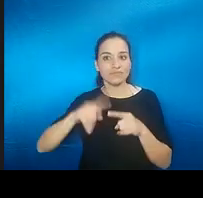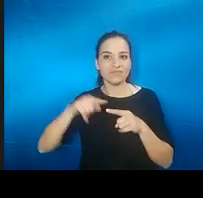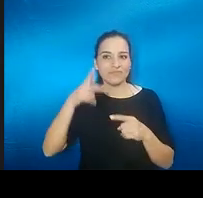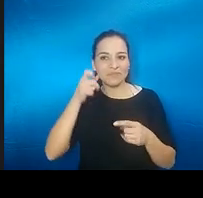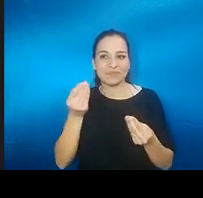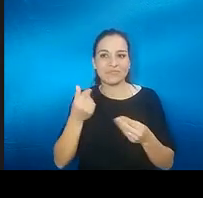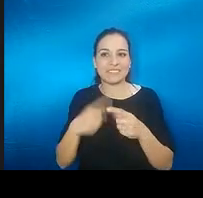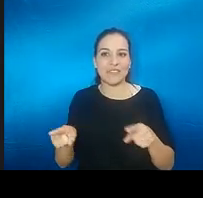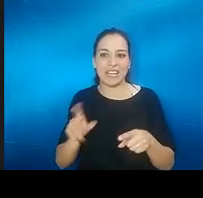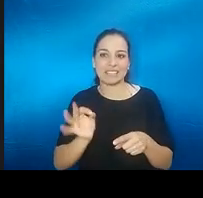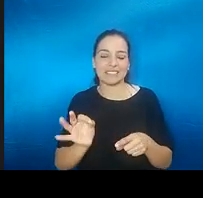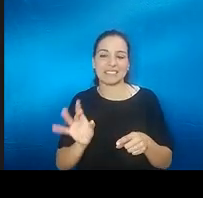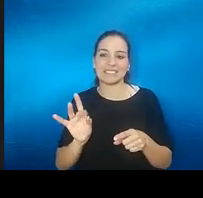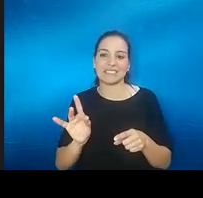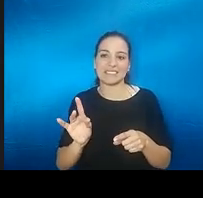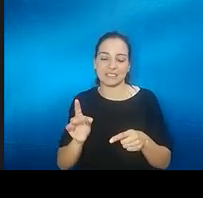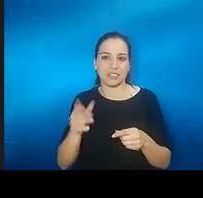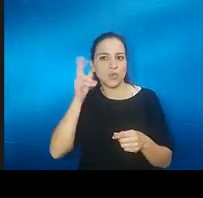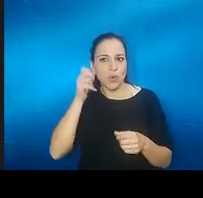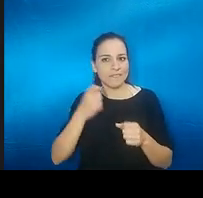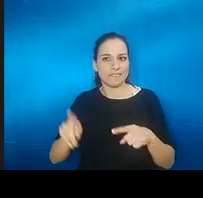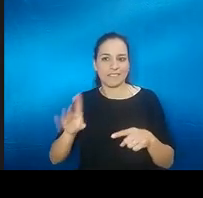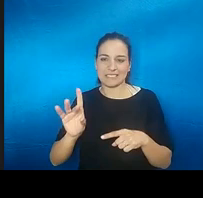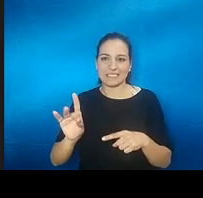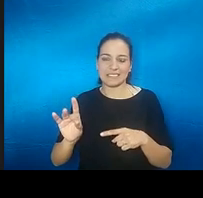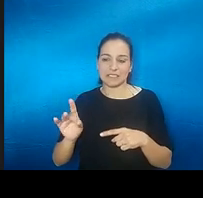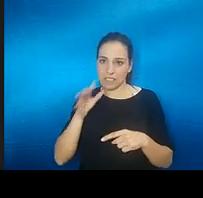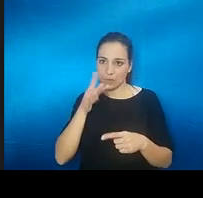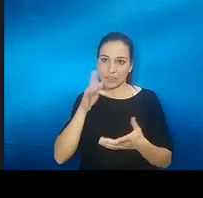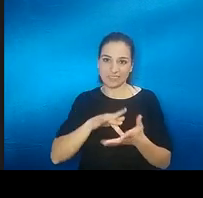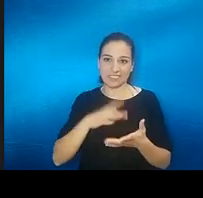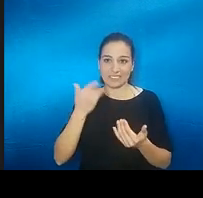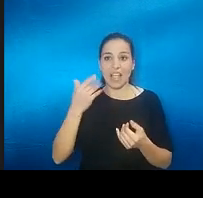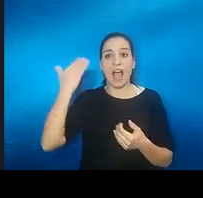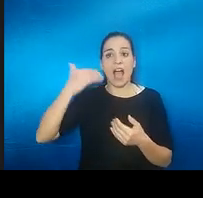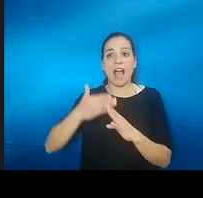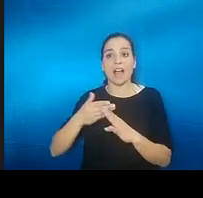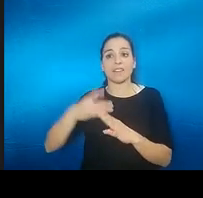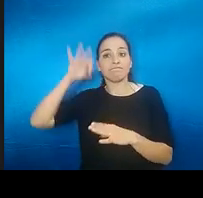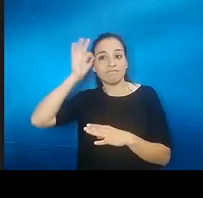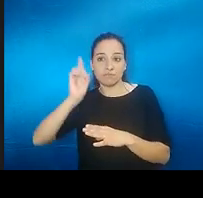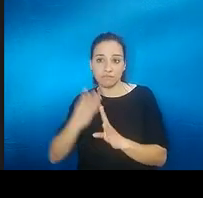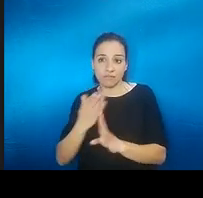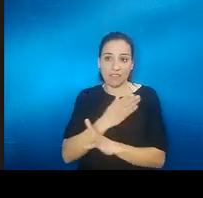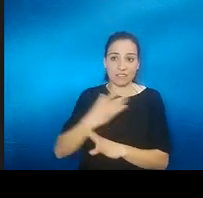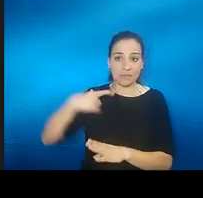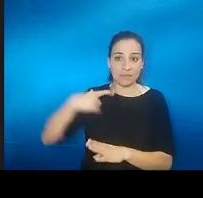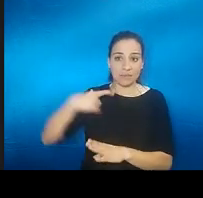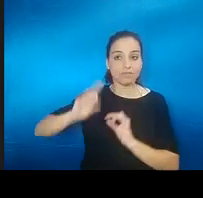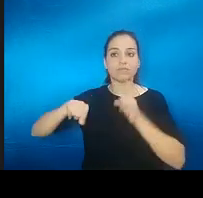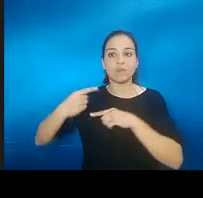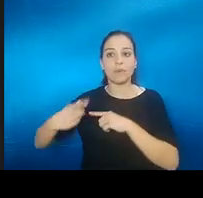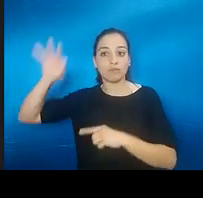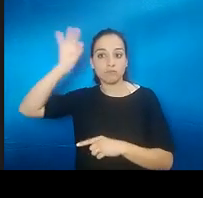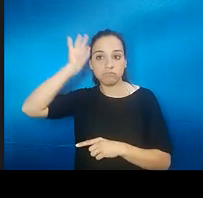sí, sí son distintos es que como ya había pasado por un audífono no tiene nada que ver un implante cocleado con un